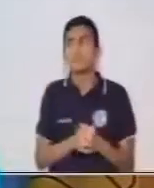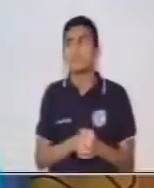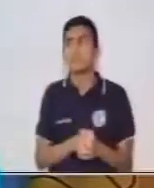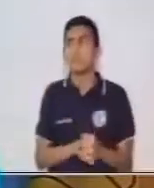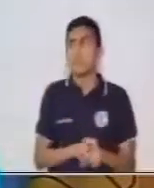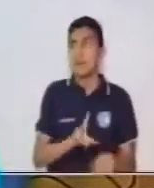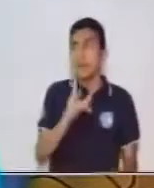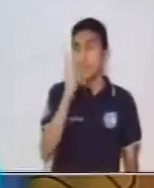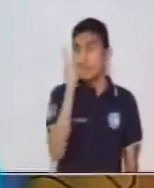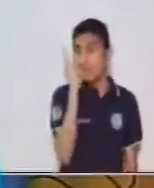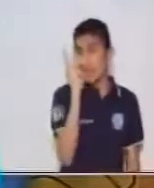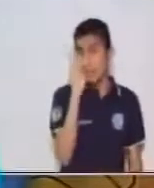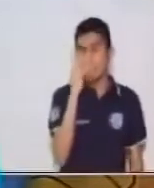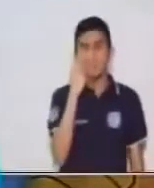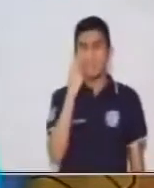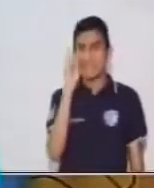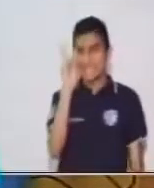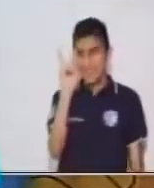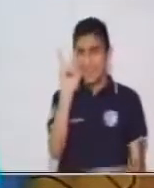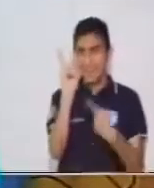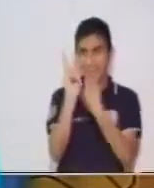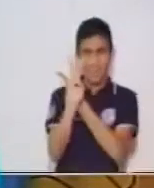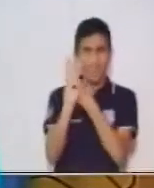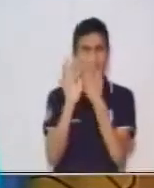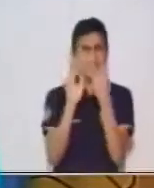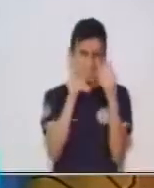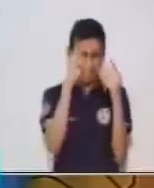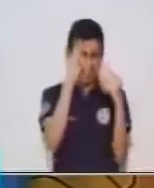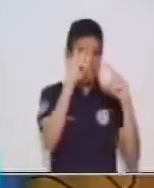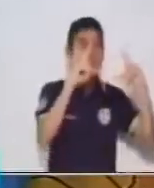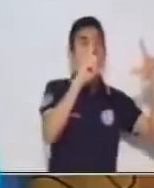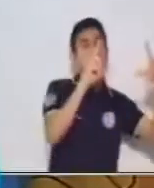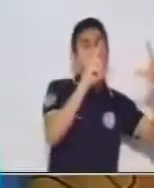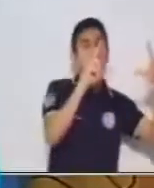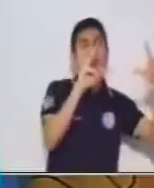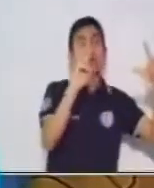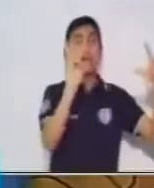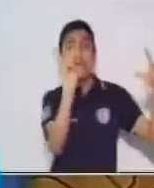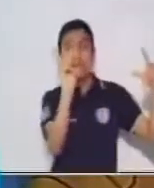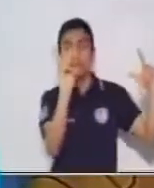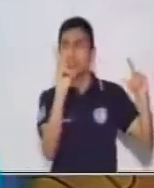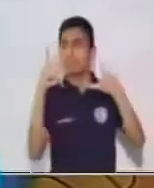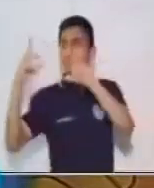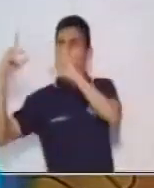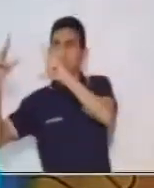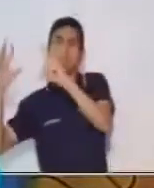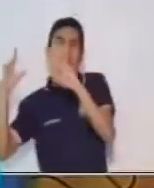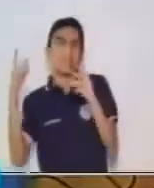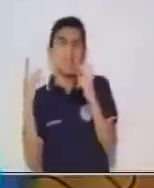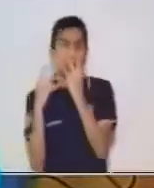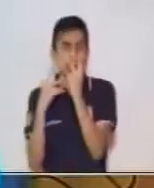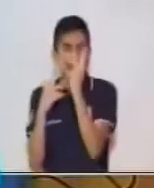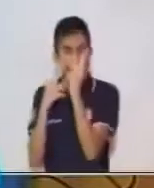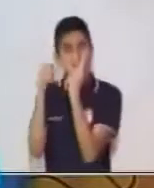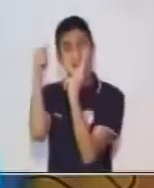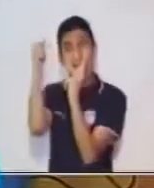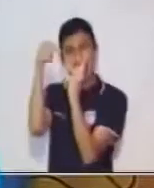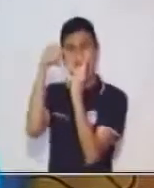esta Y que estamos viendo de este lado que a este se le va a conocer como un nexo